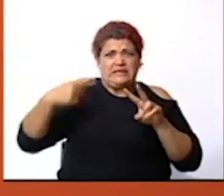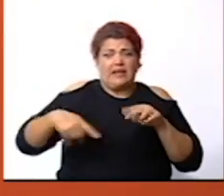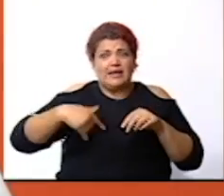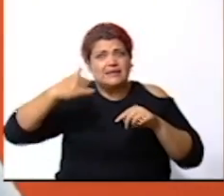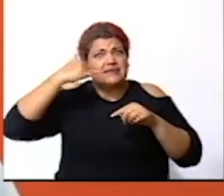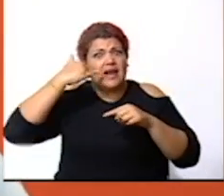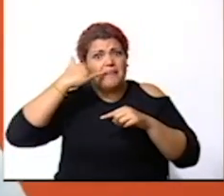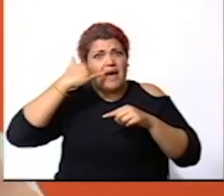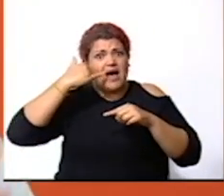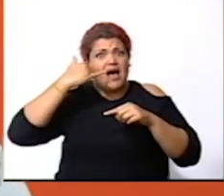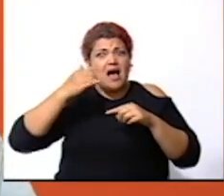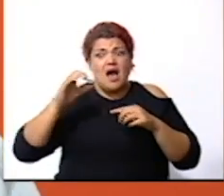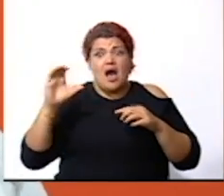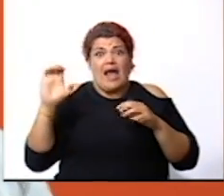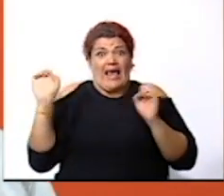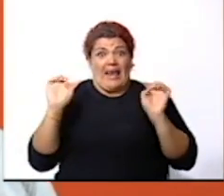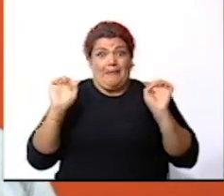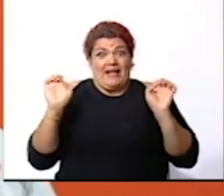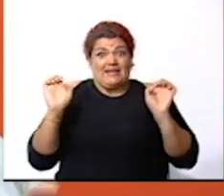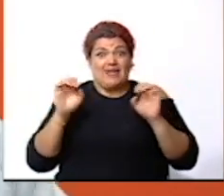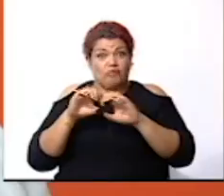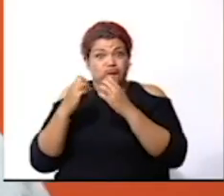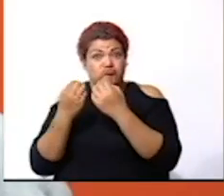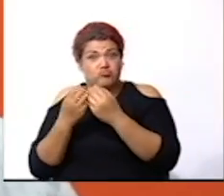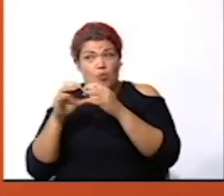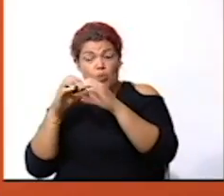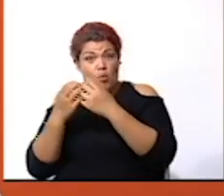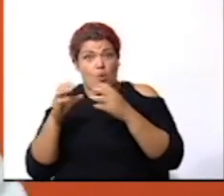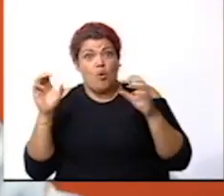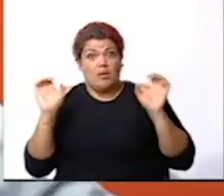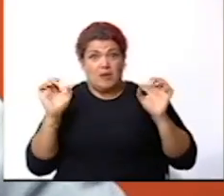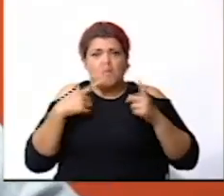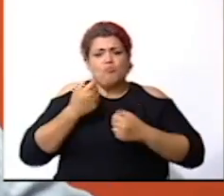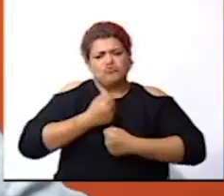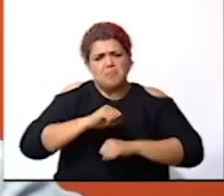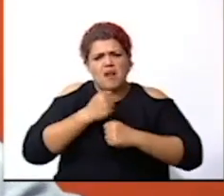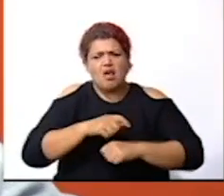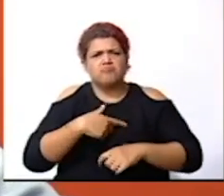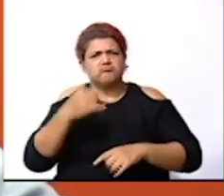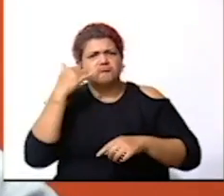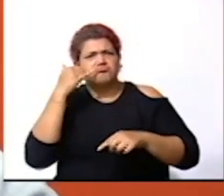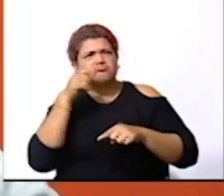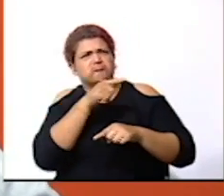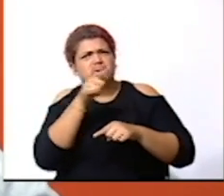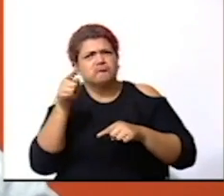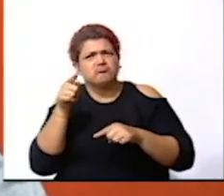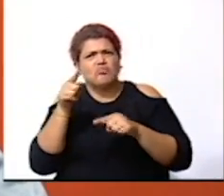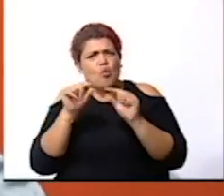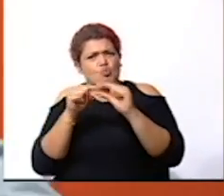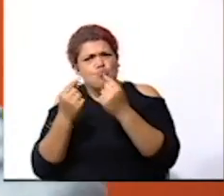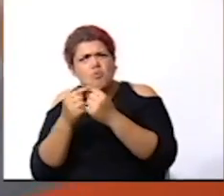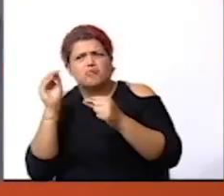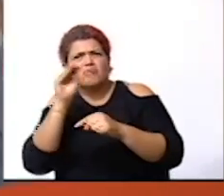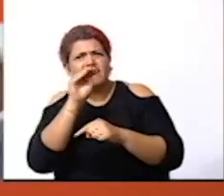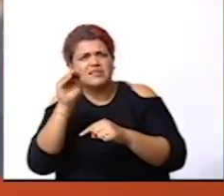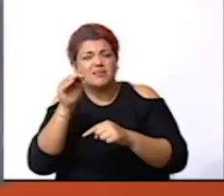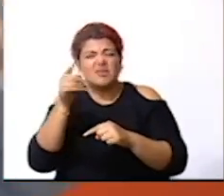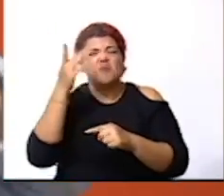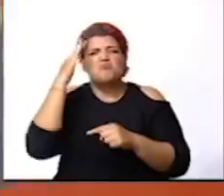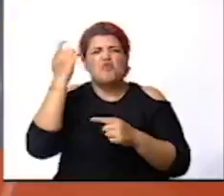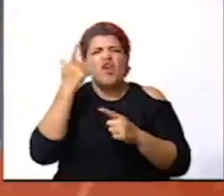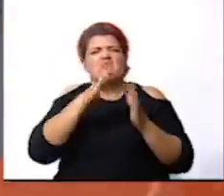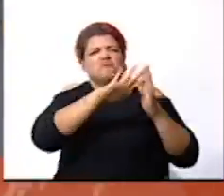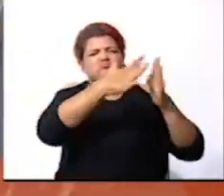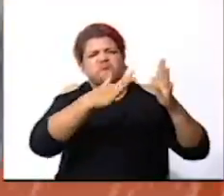emergencia comités nacionales o a la municipalidad y saben por qué se dan los deslizamientos porque cuando llueve